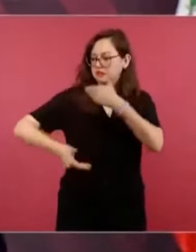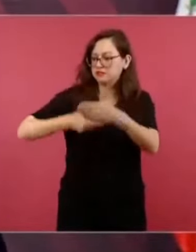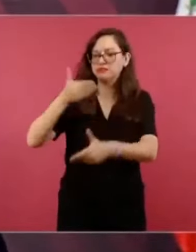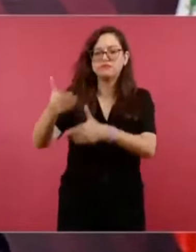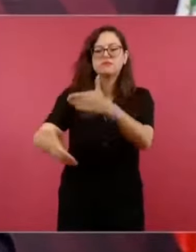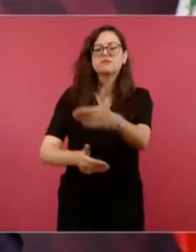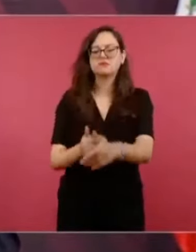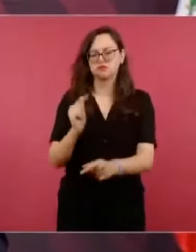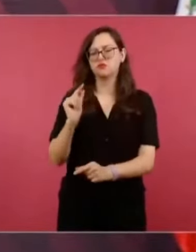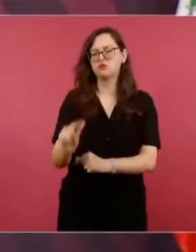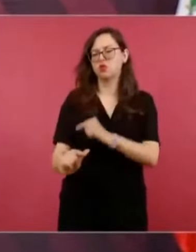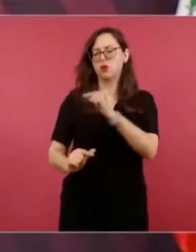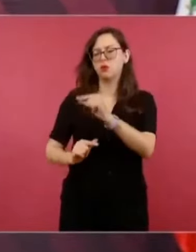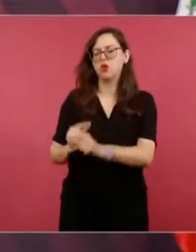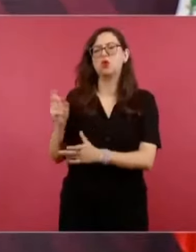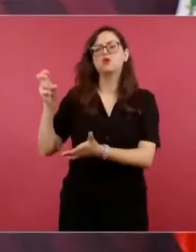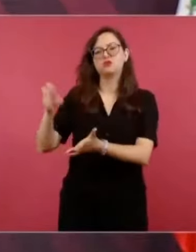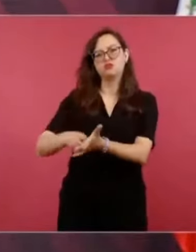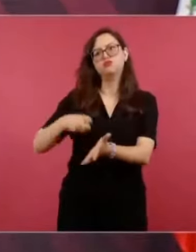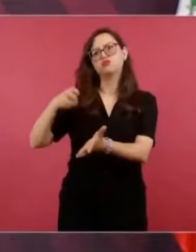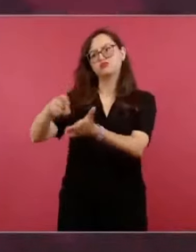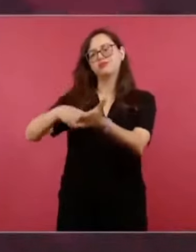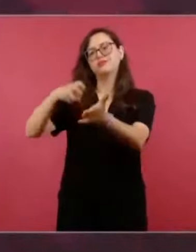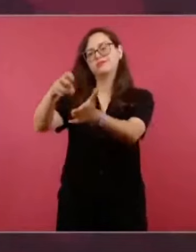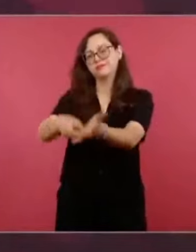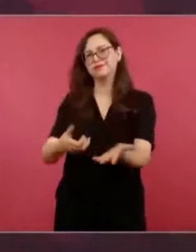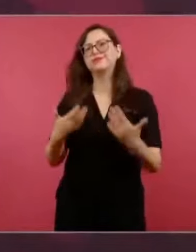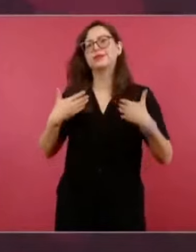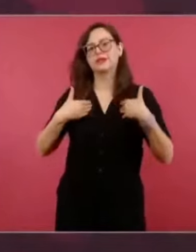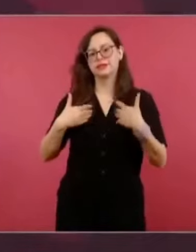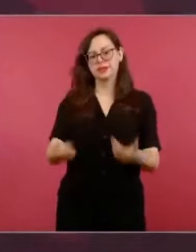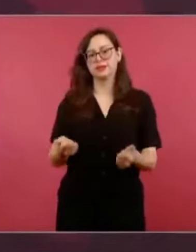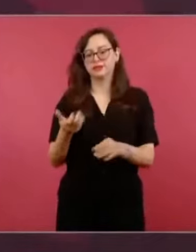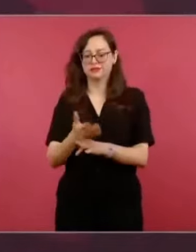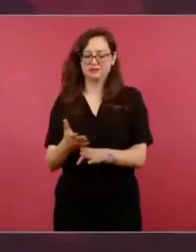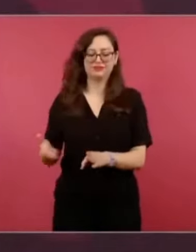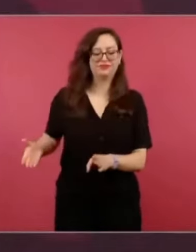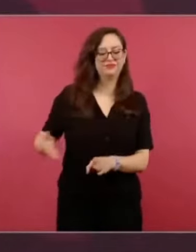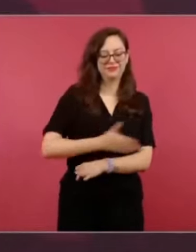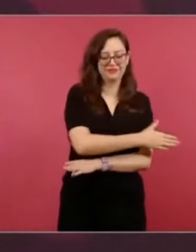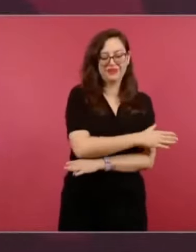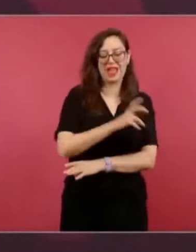imagínense, 36 años de dominio